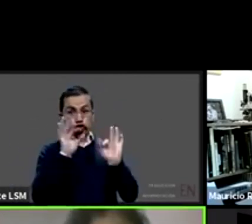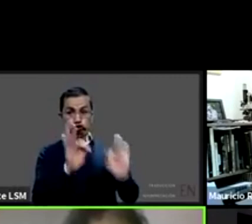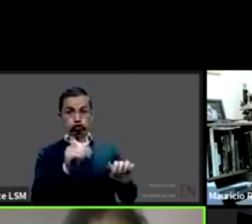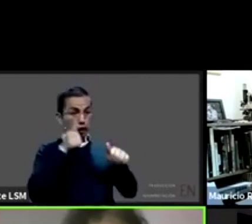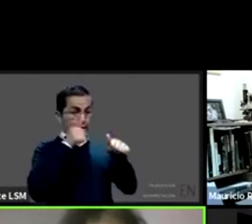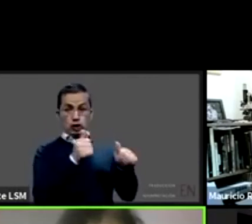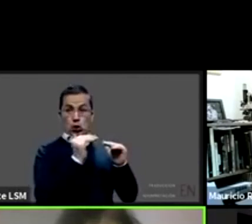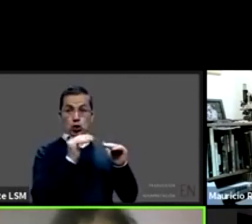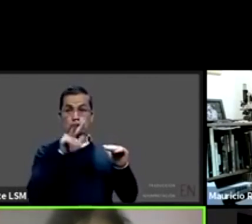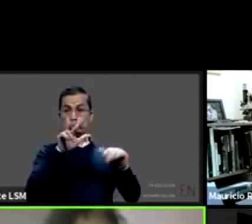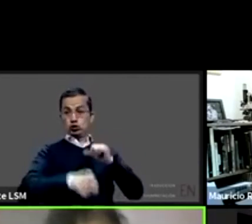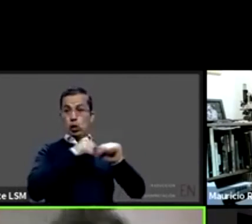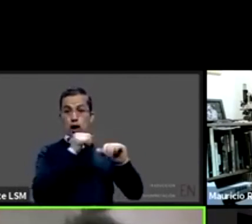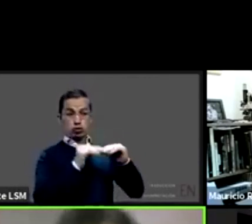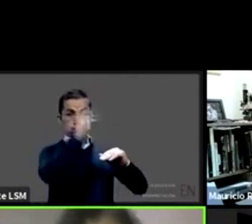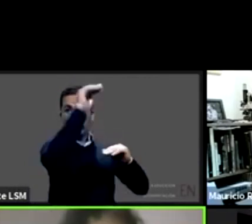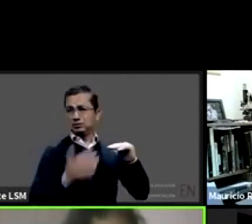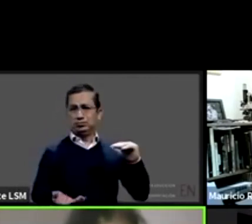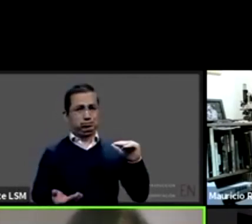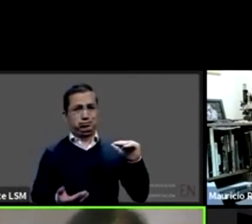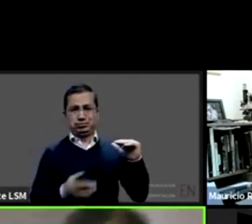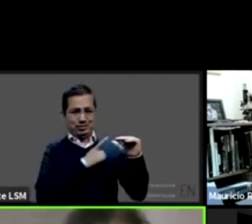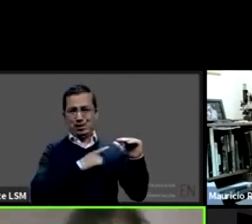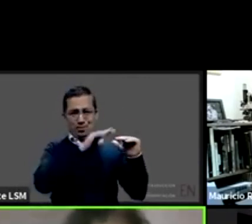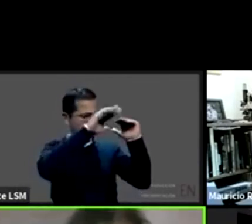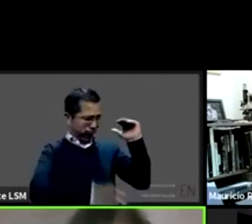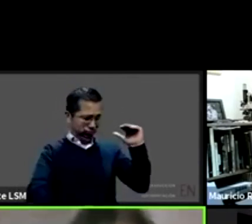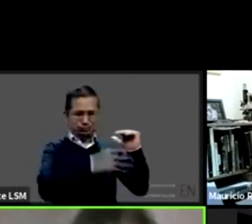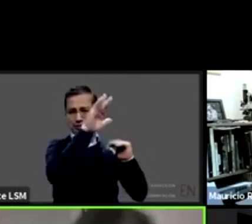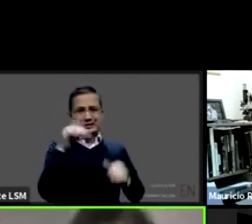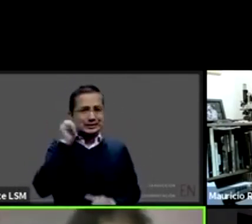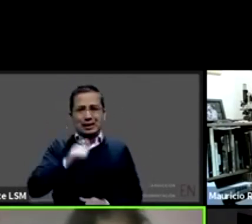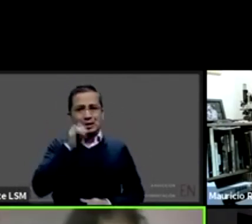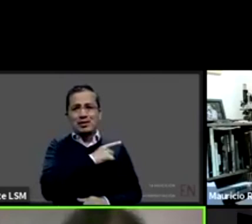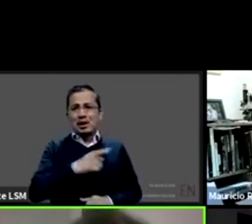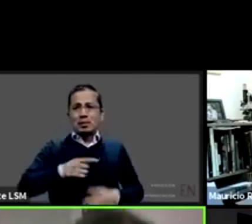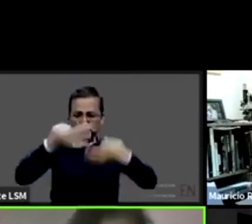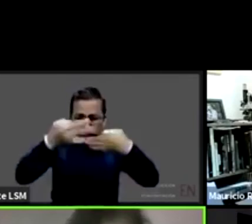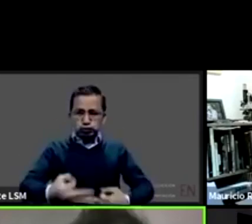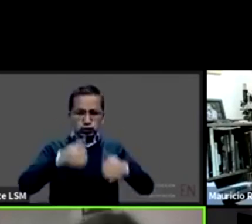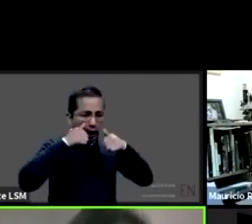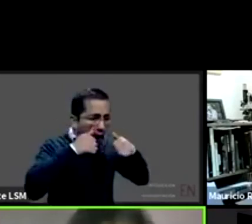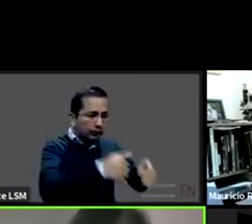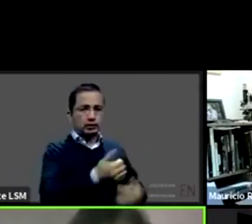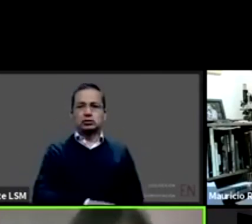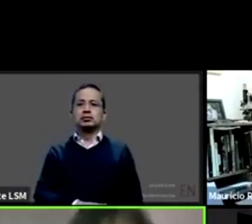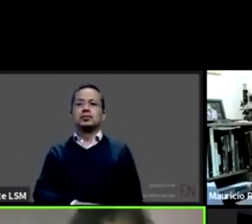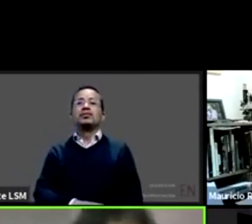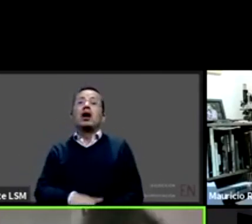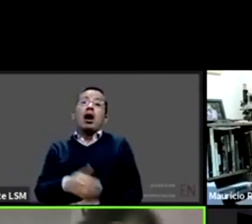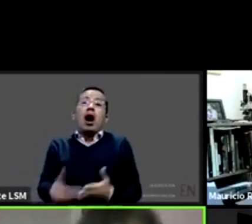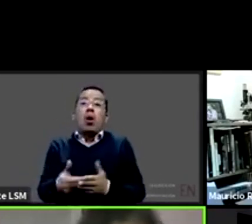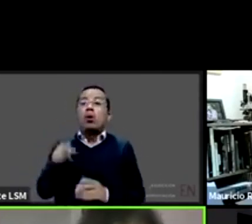el que podamos escuchar y ser partícipes no pasa porque podamos leer los derechos del paciente que ahí están